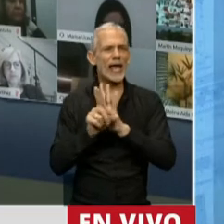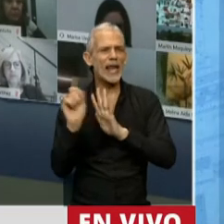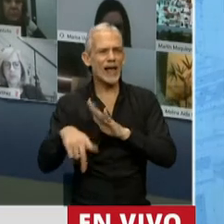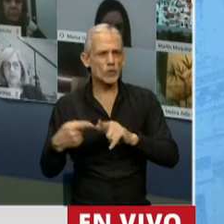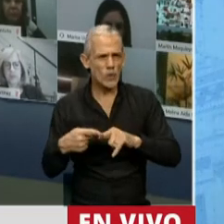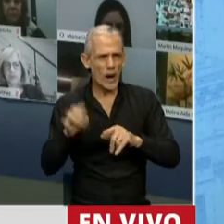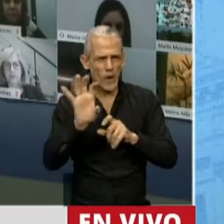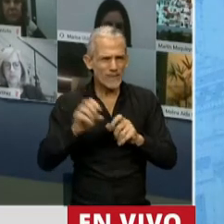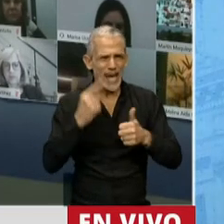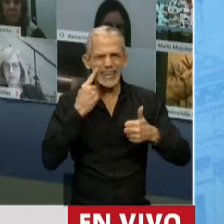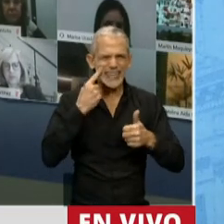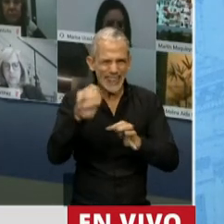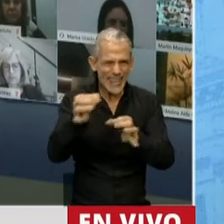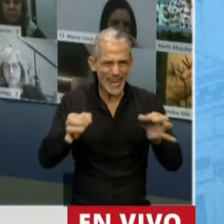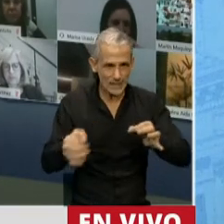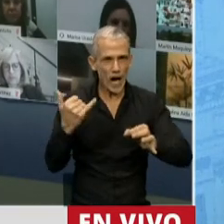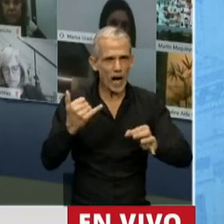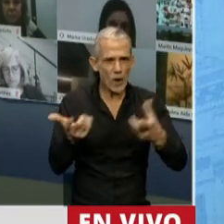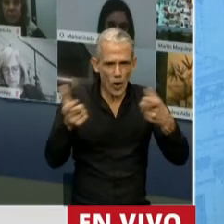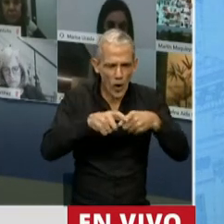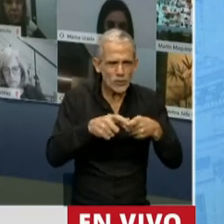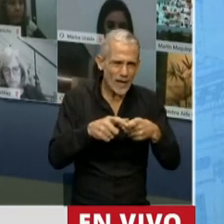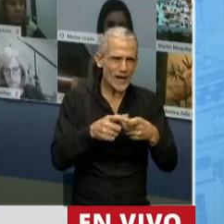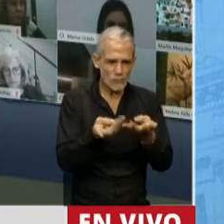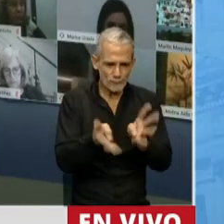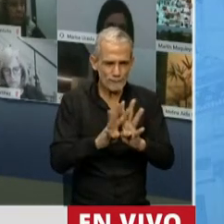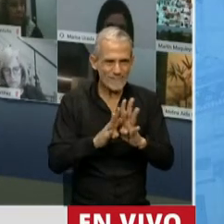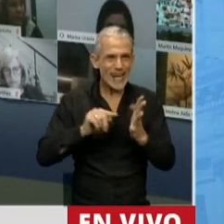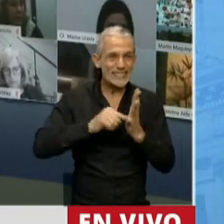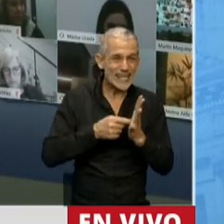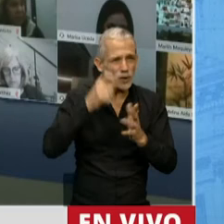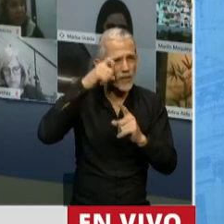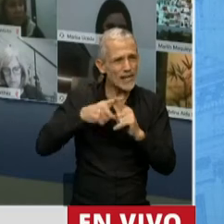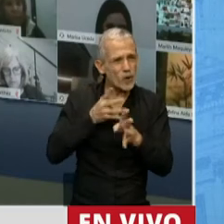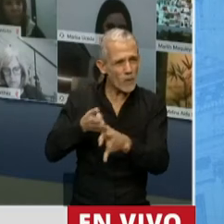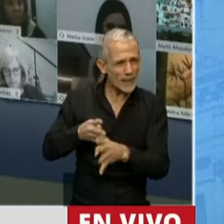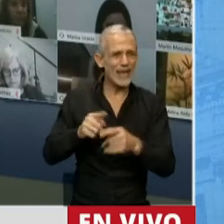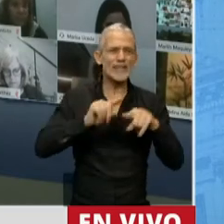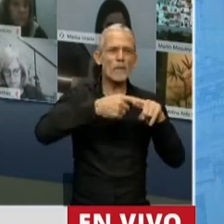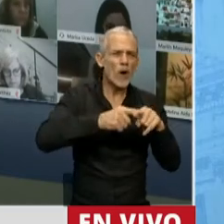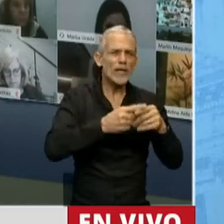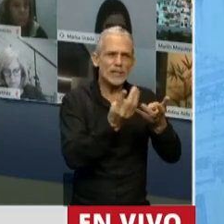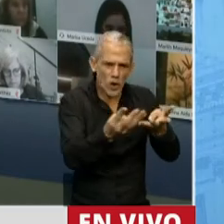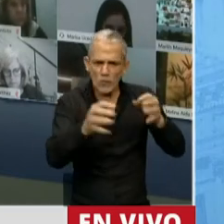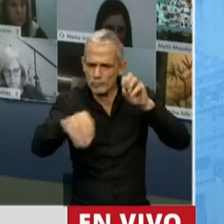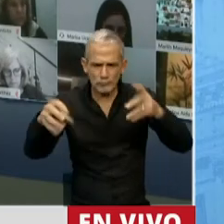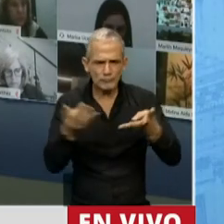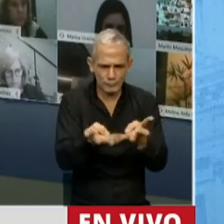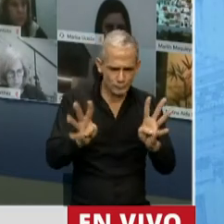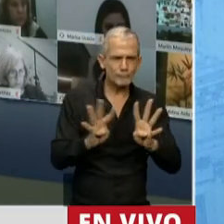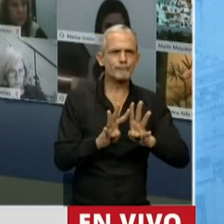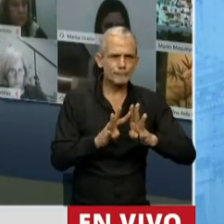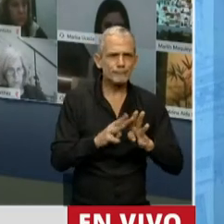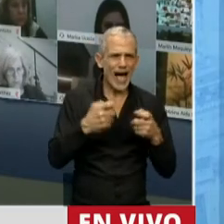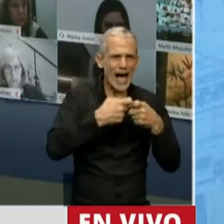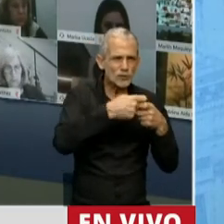provincial, las intendencias sus consejos deliberantes, los centros de combatientes los partidos políticos, las